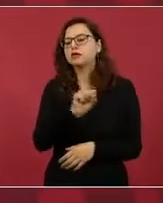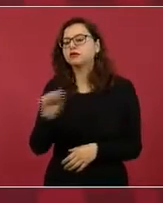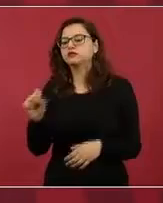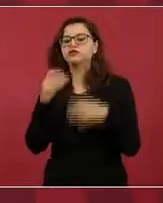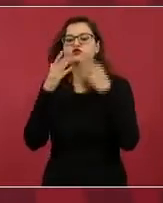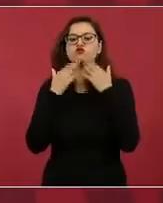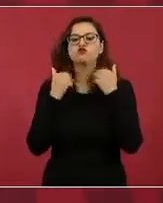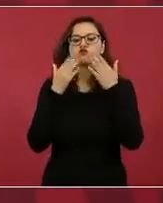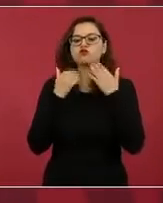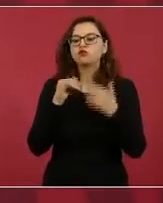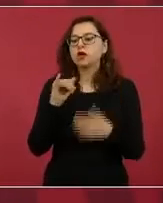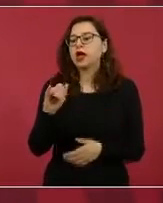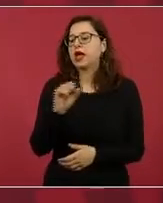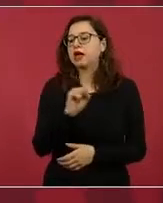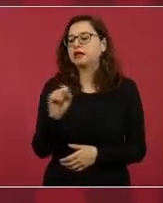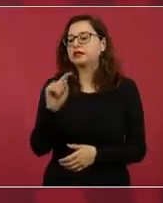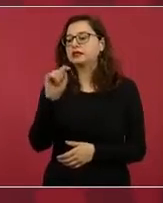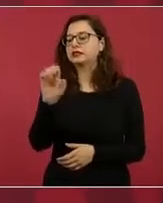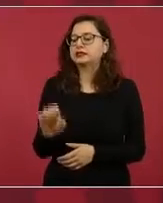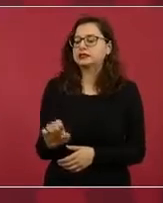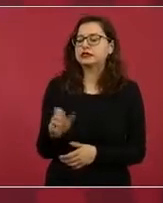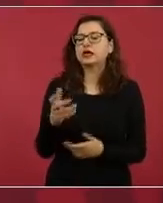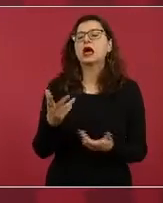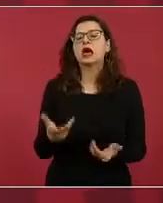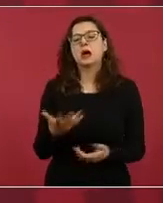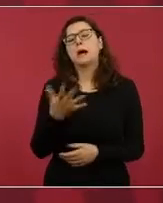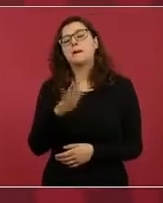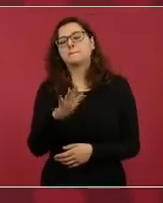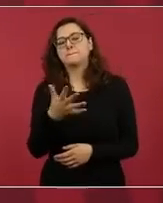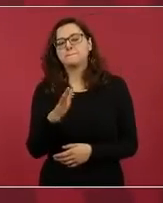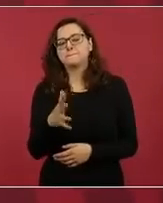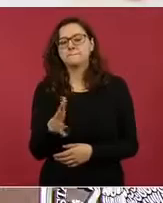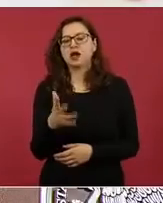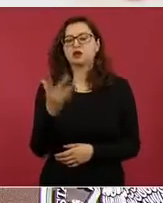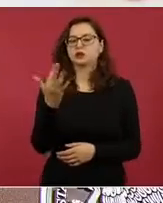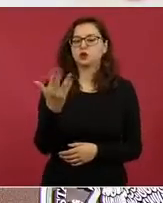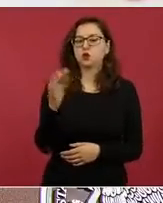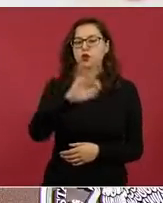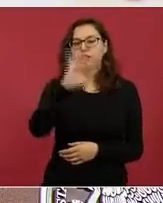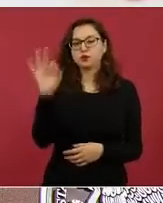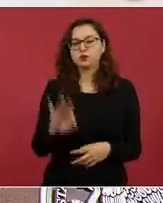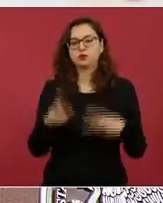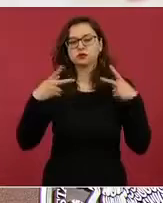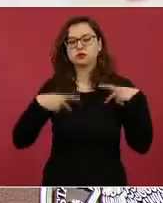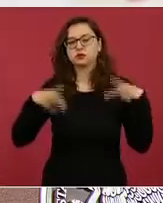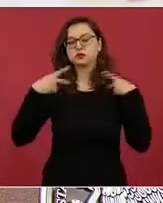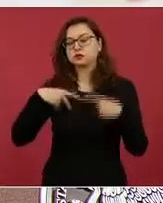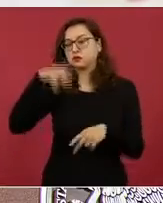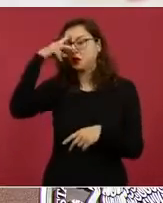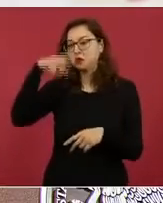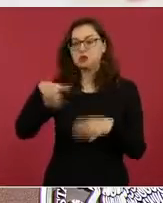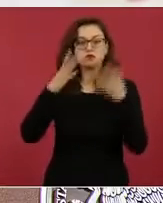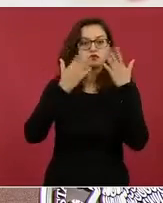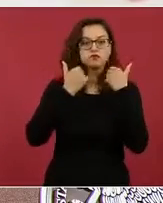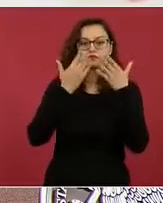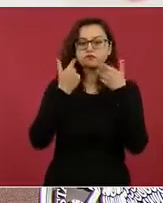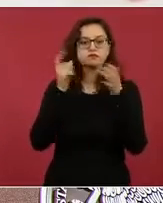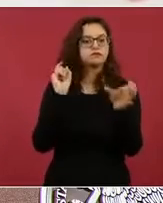son alrededor de la mitad de los mexicanos y